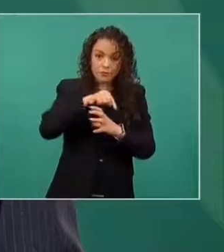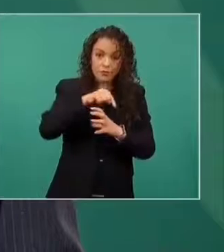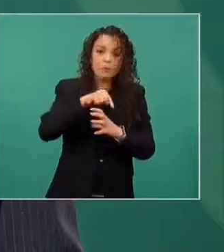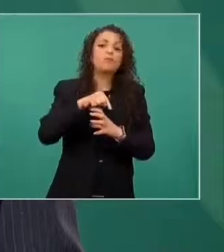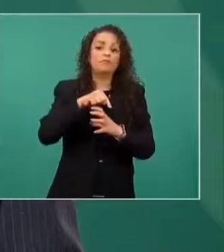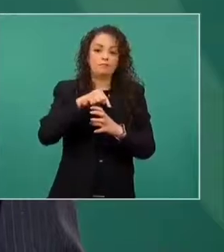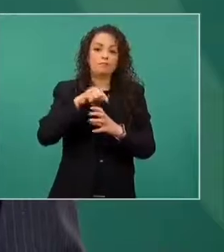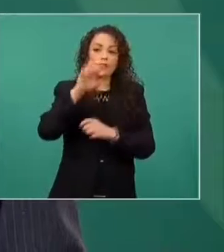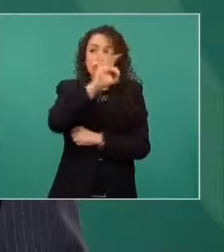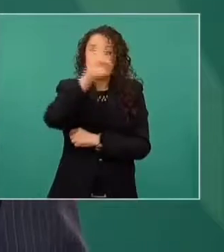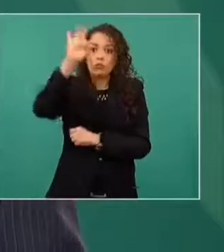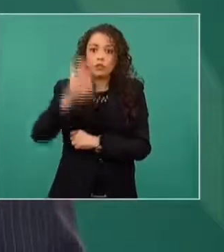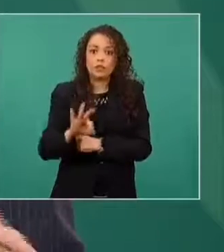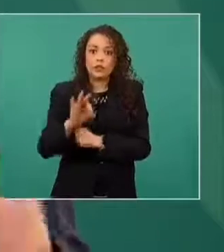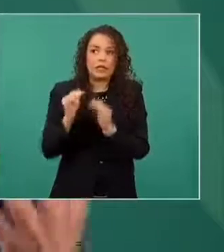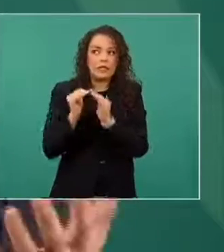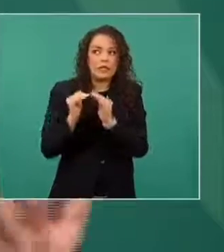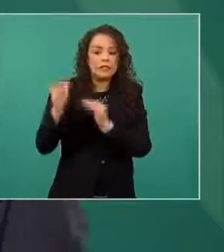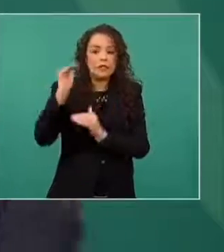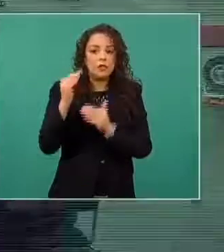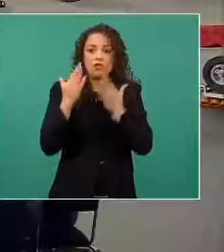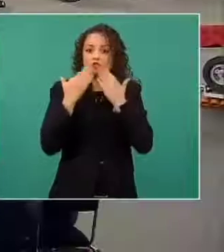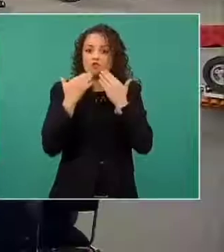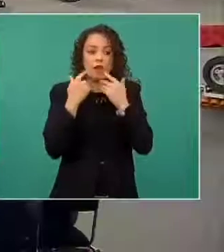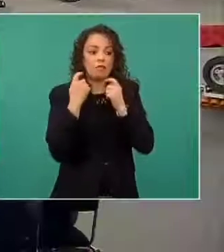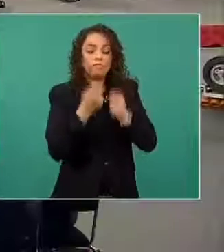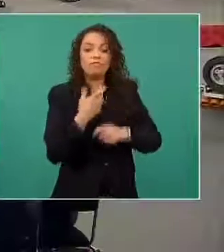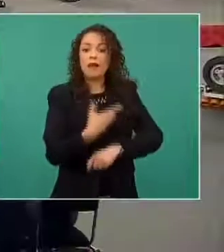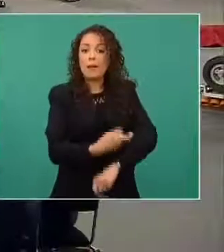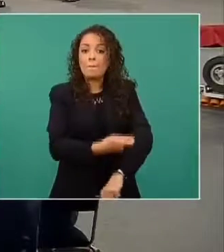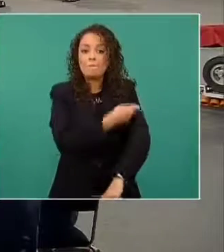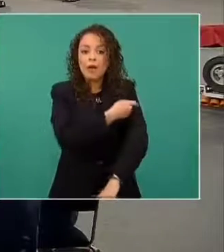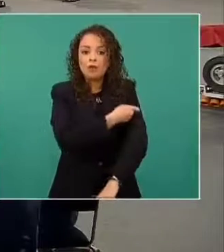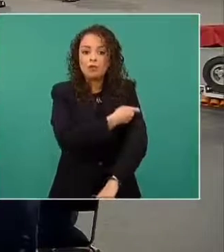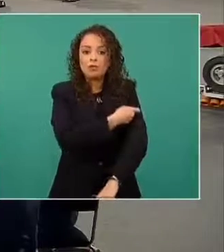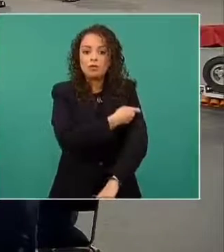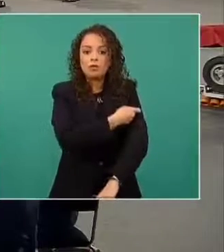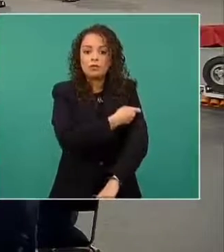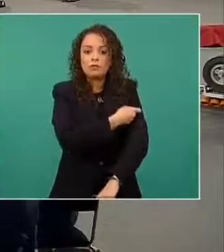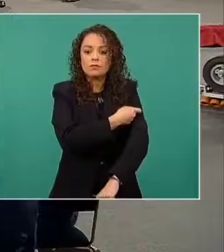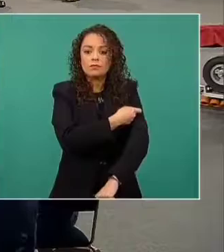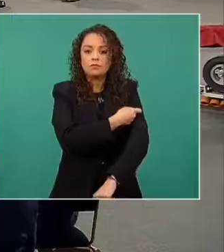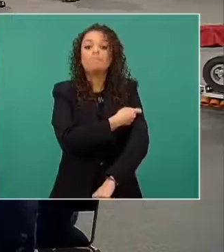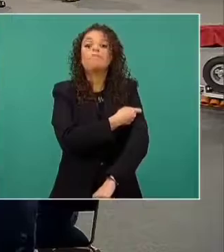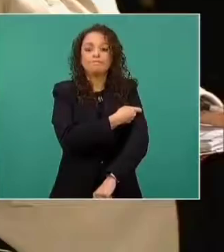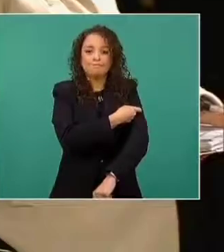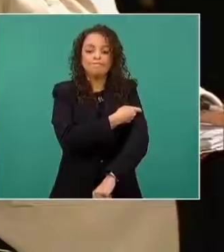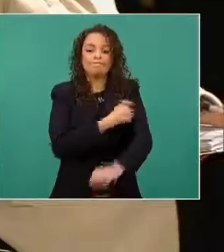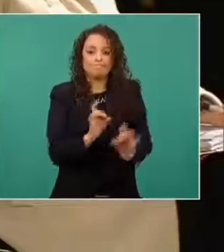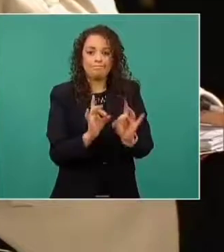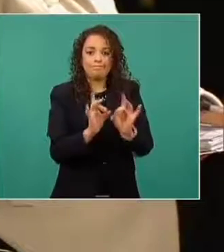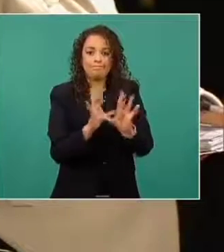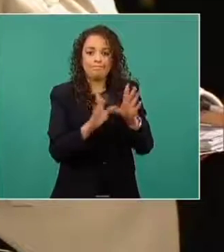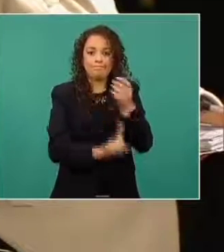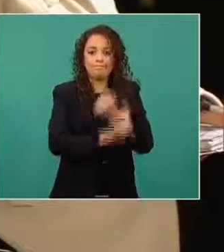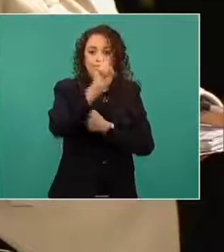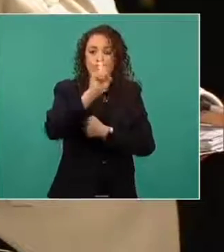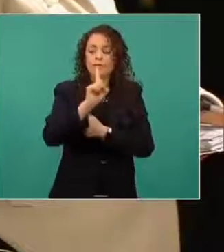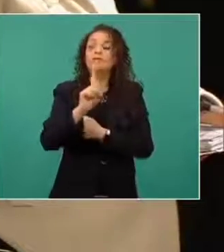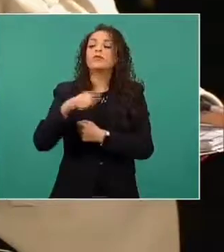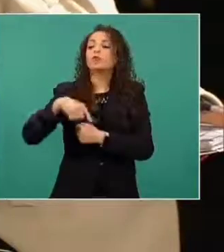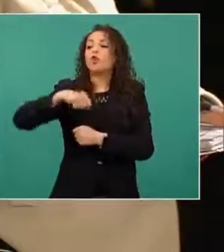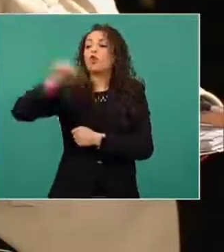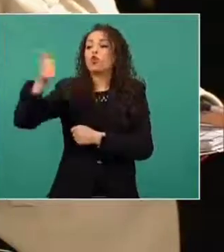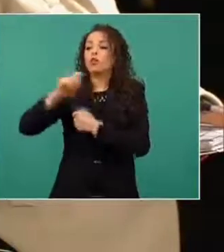cubierta por vacuna. Eso va a afectar a los países que tienen poca vacunación, pero también a los países que